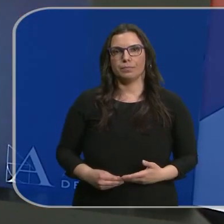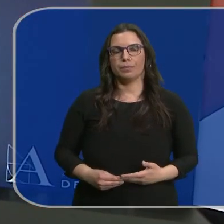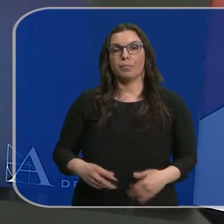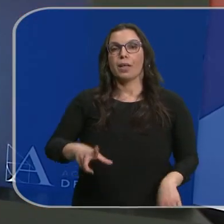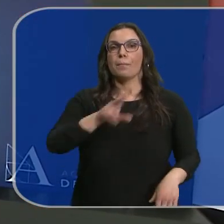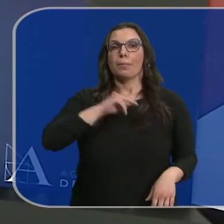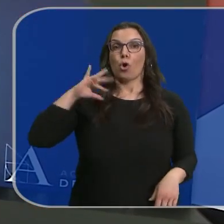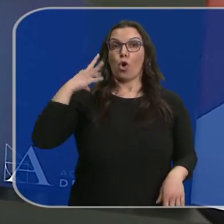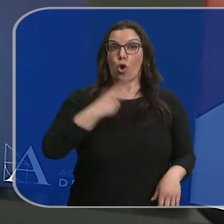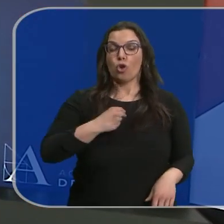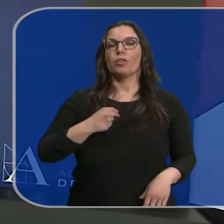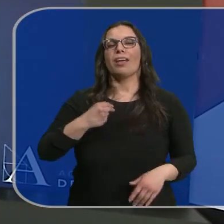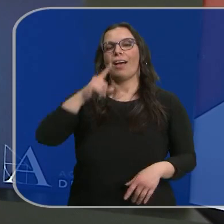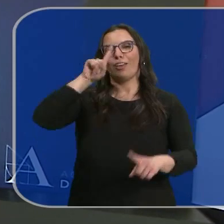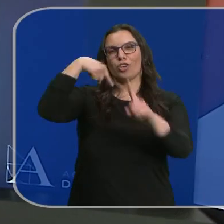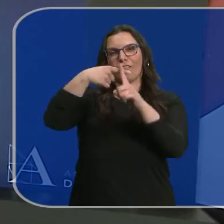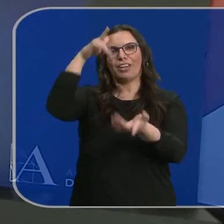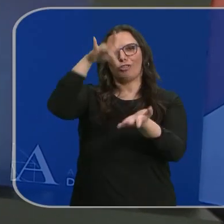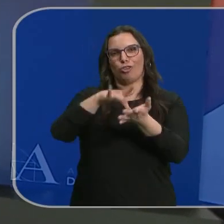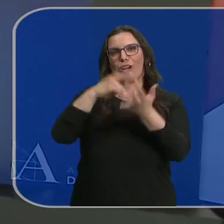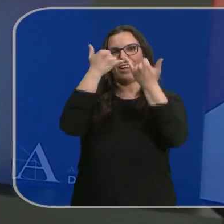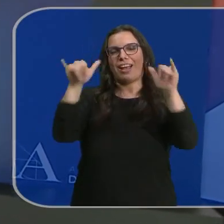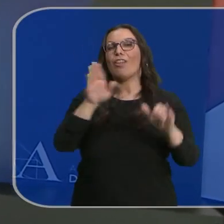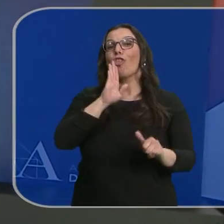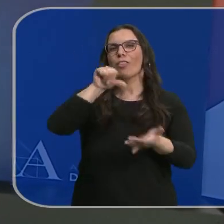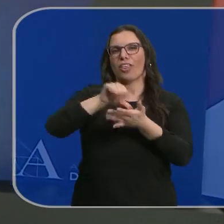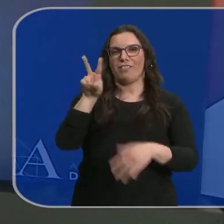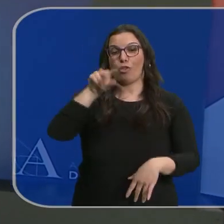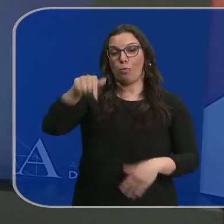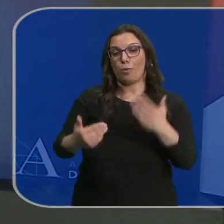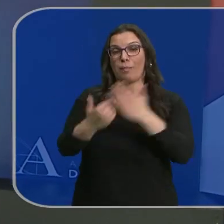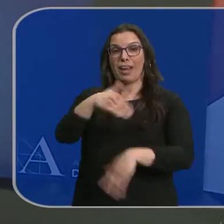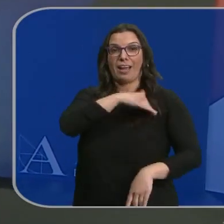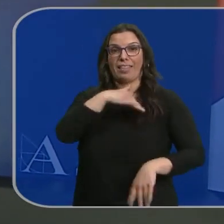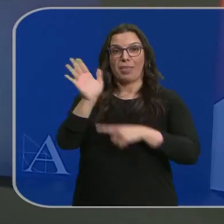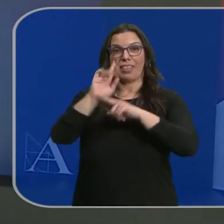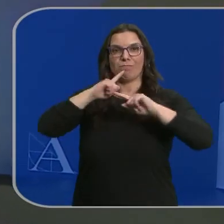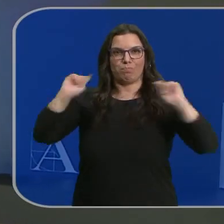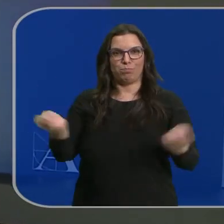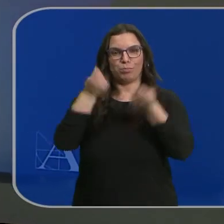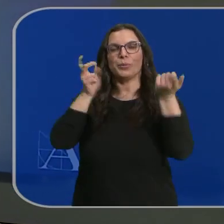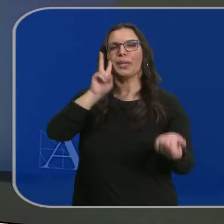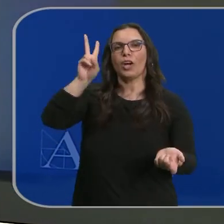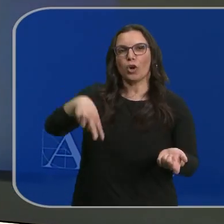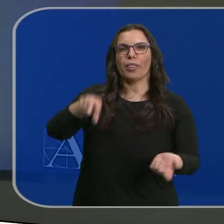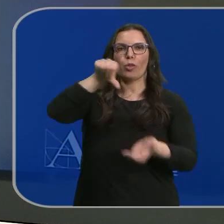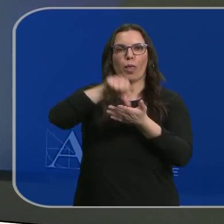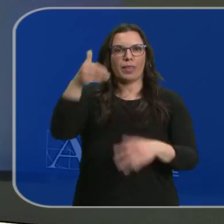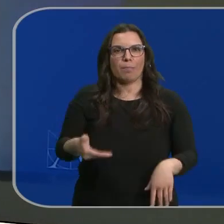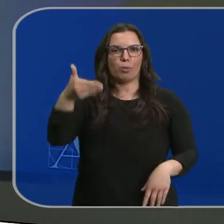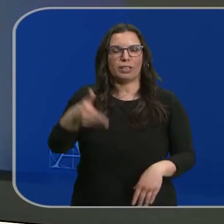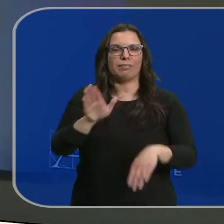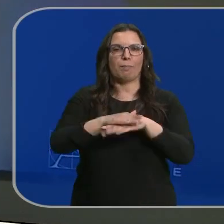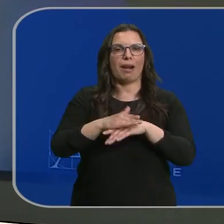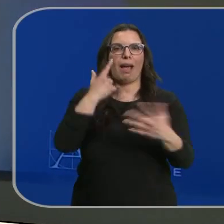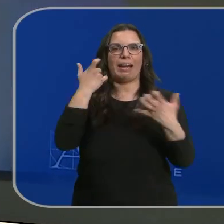Los premios Goya se van a celebrar el año que viene en Valladolid. Con ese anuncio que ha hecho esta mañana la Academia de Cine, reconoce la relevancia de la ciudad para